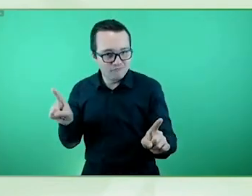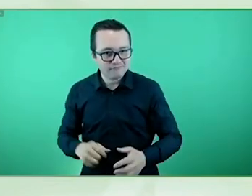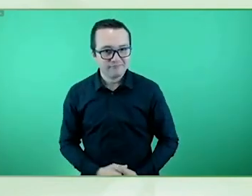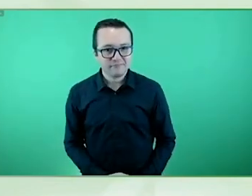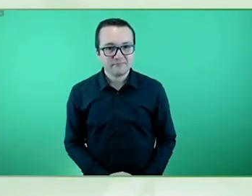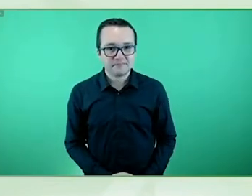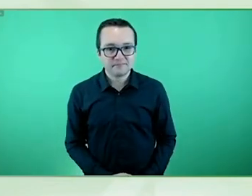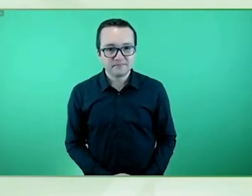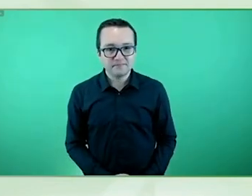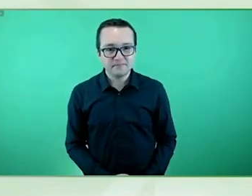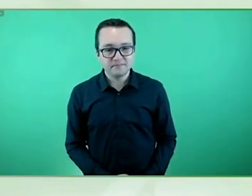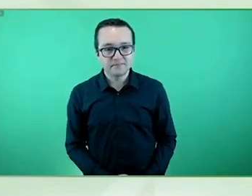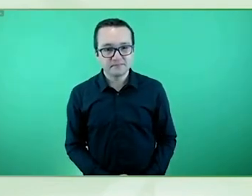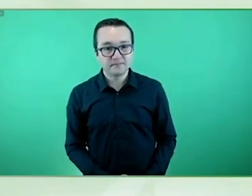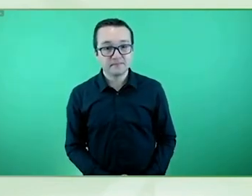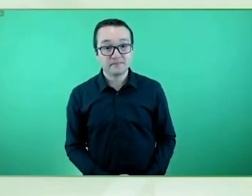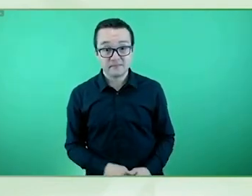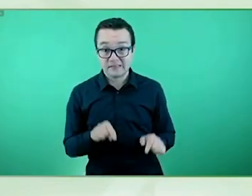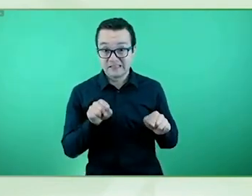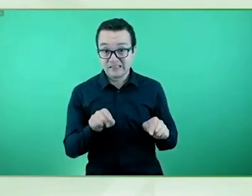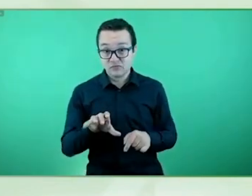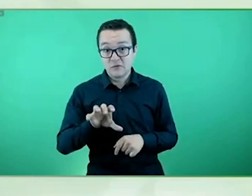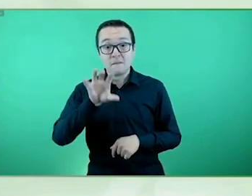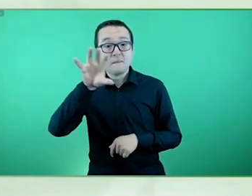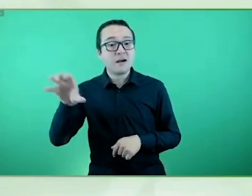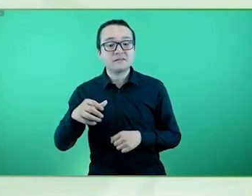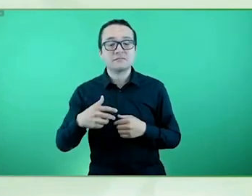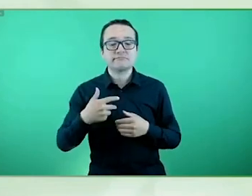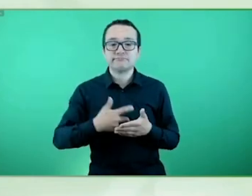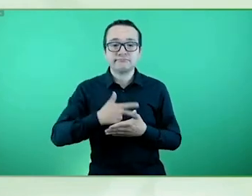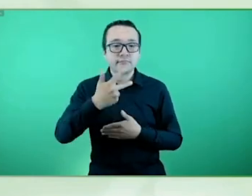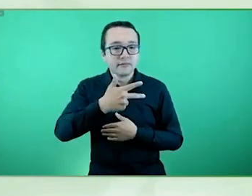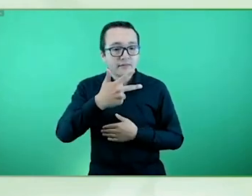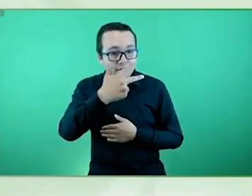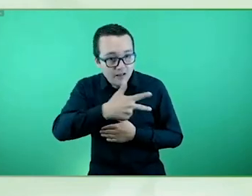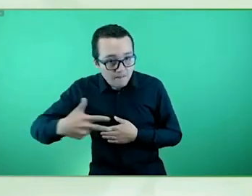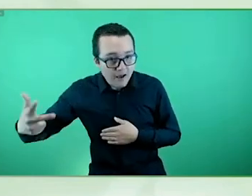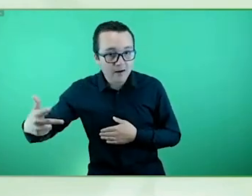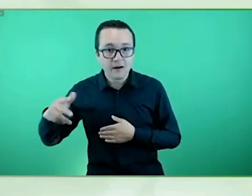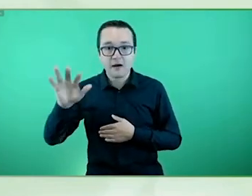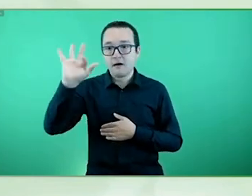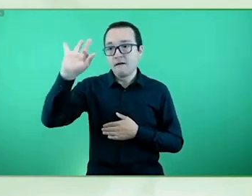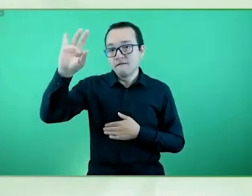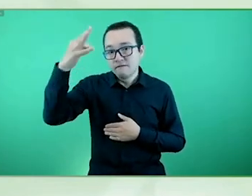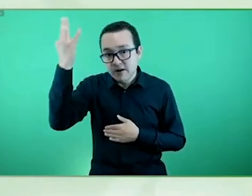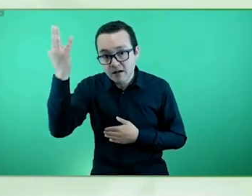hablando de países como Dinamarca Francia o Alemania